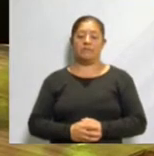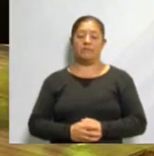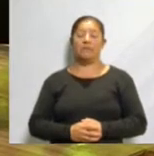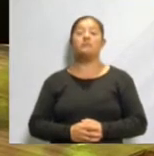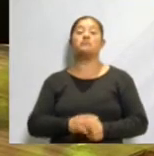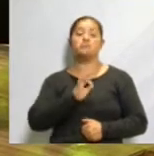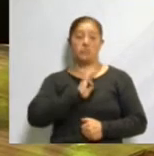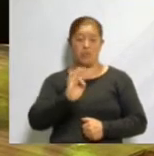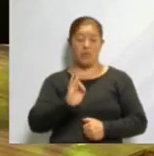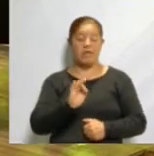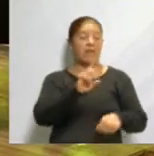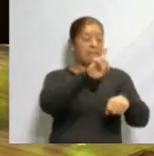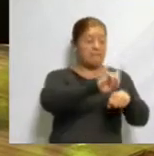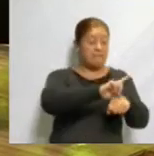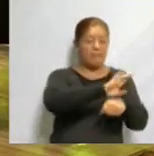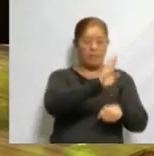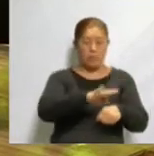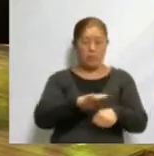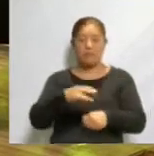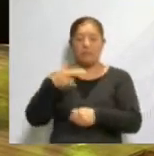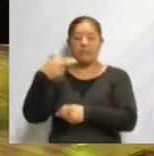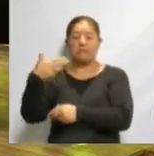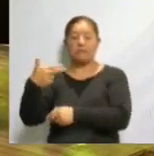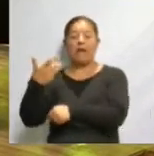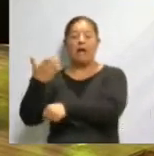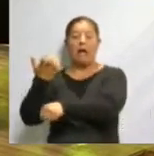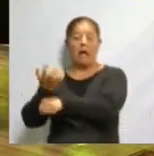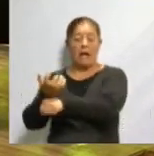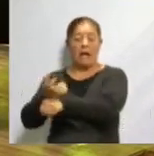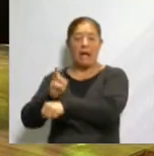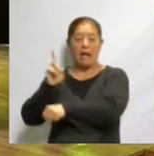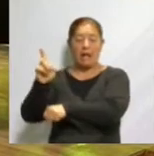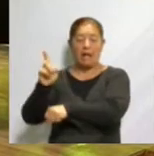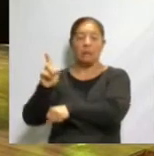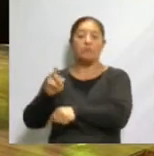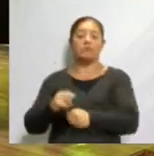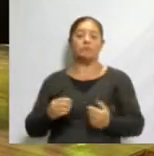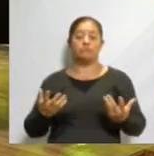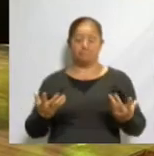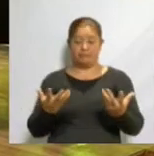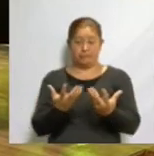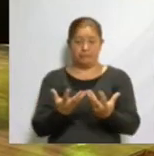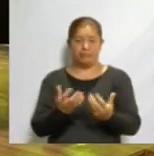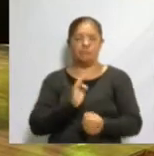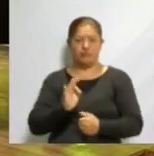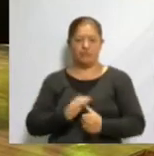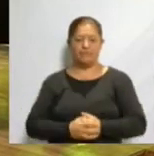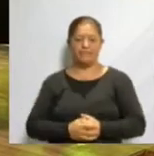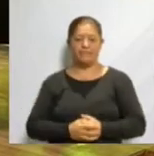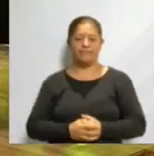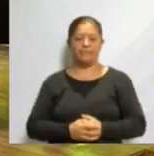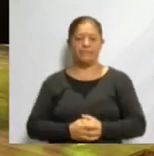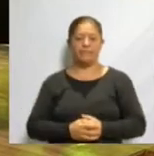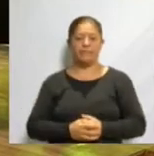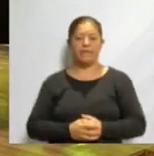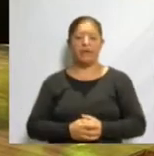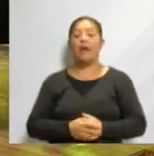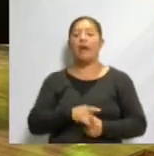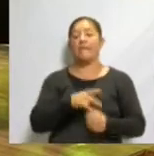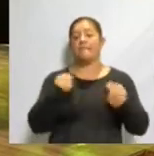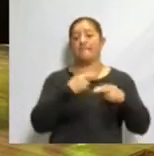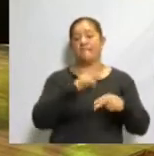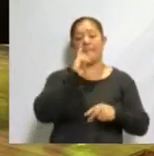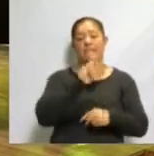Día de Muertos y Halloween? Esta pregunta es primero para la maestra Élice. Sí, por supuesto. De hecho, son dos